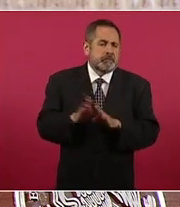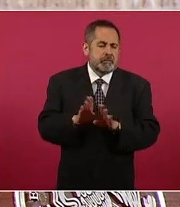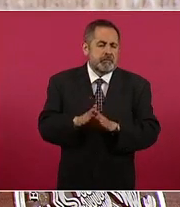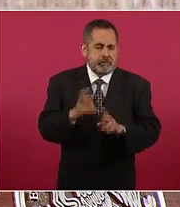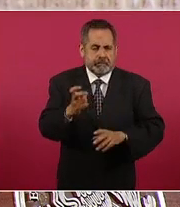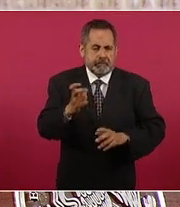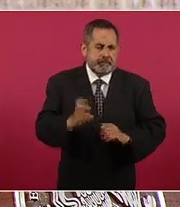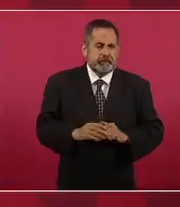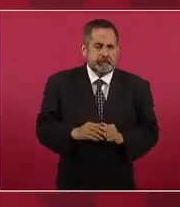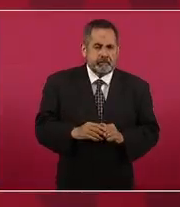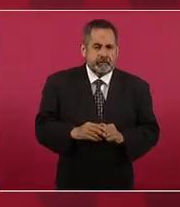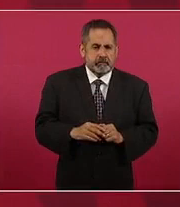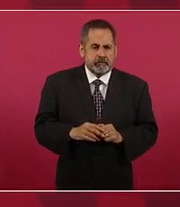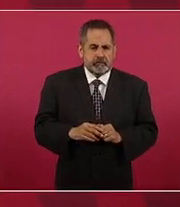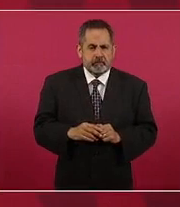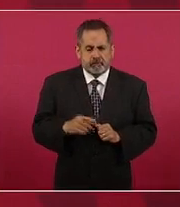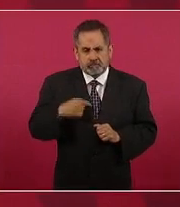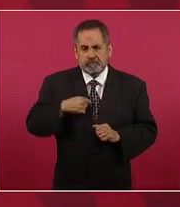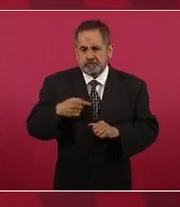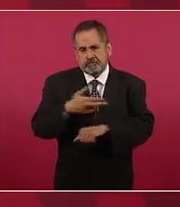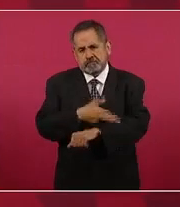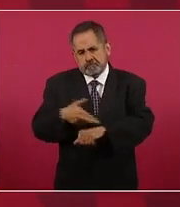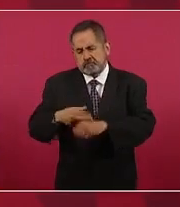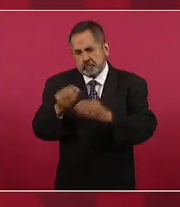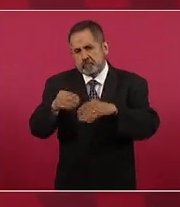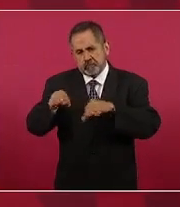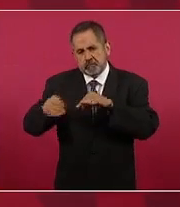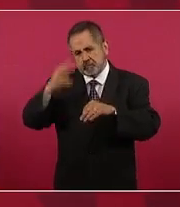estamos haciendo mucho en México